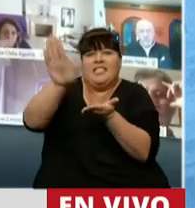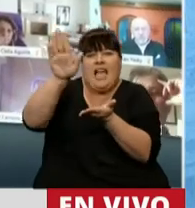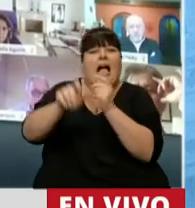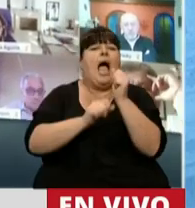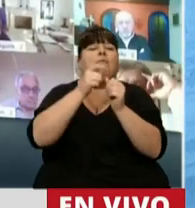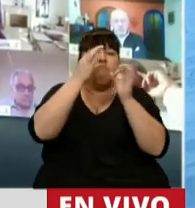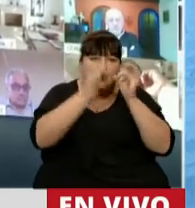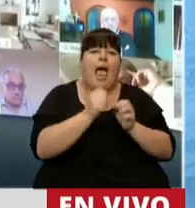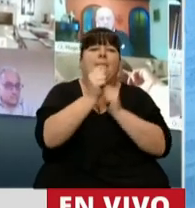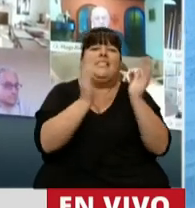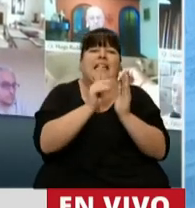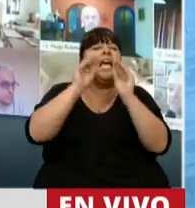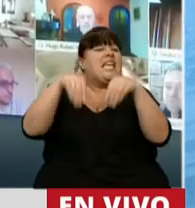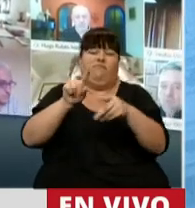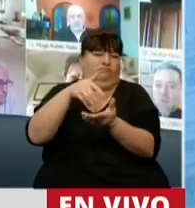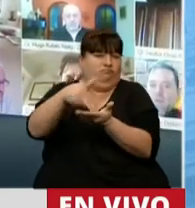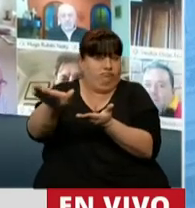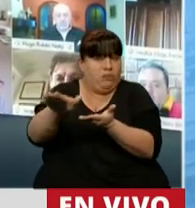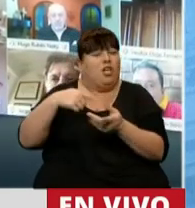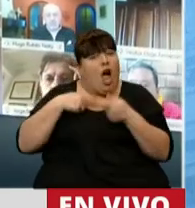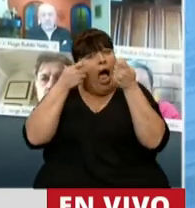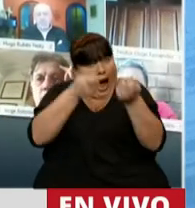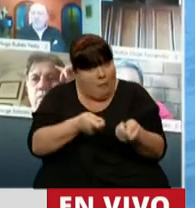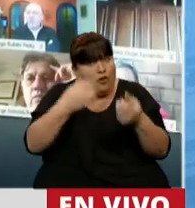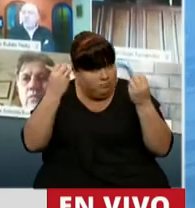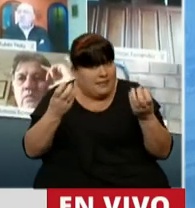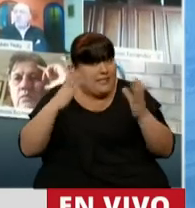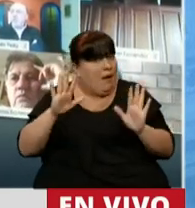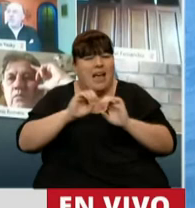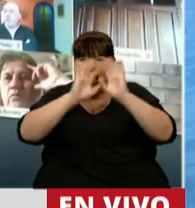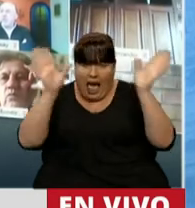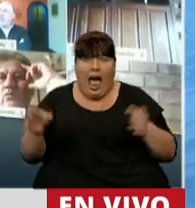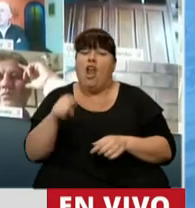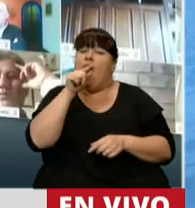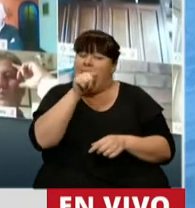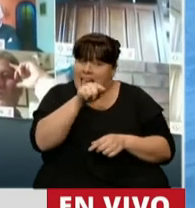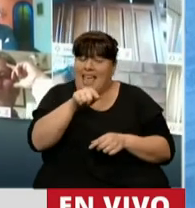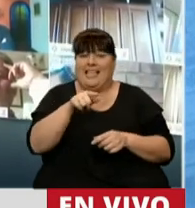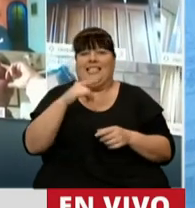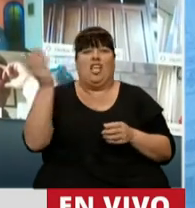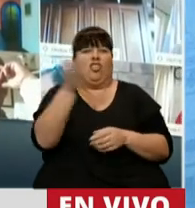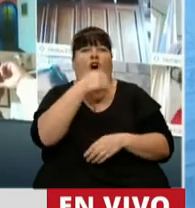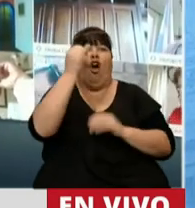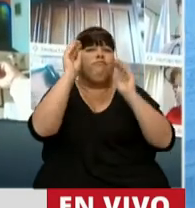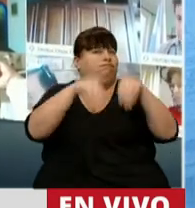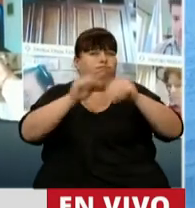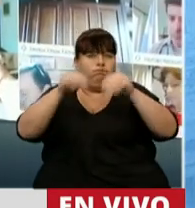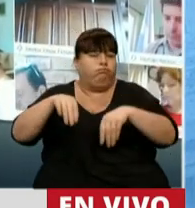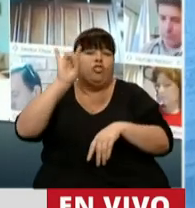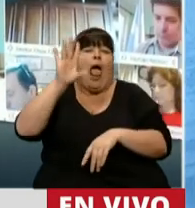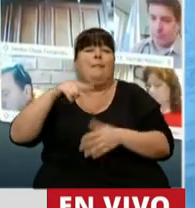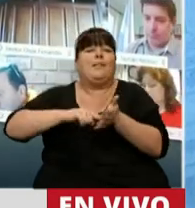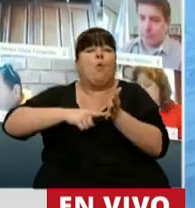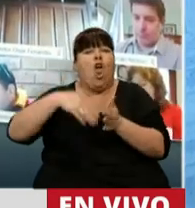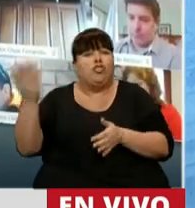para las pymes a los quebrados, y lo acompañamos porque entendíamos claramente que allí, en ese universo de quebrados, que solo en la